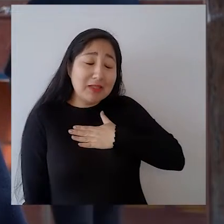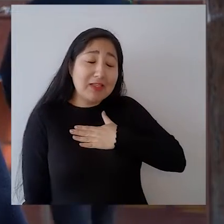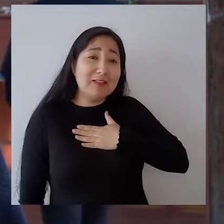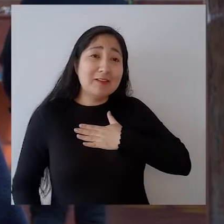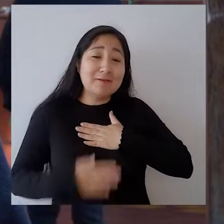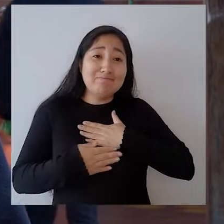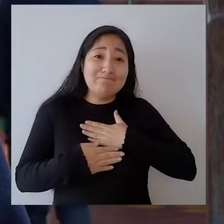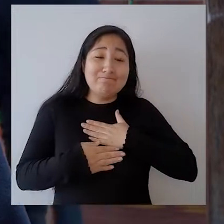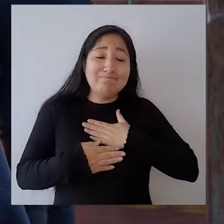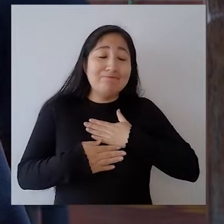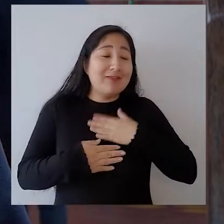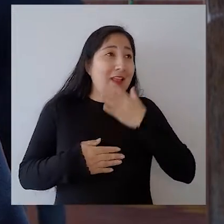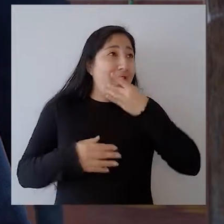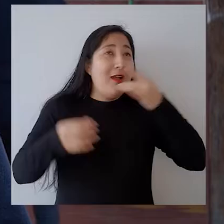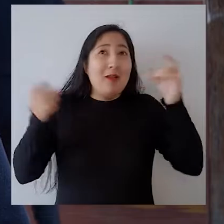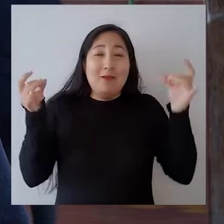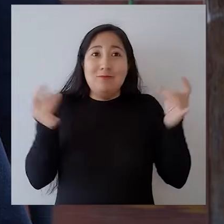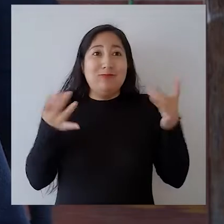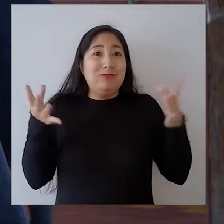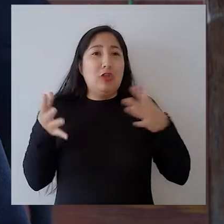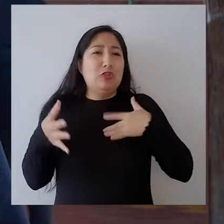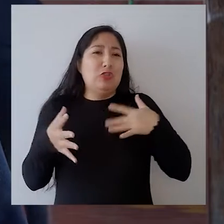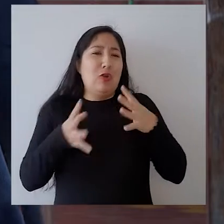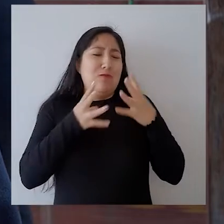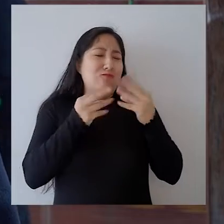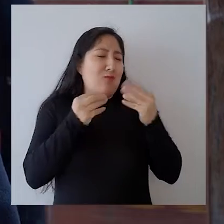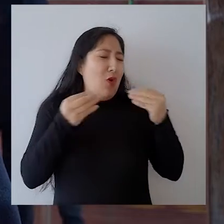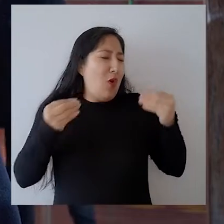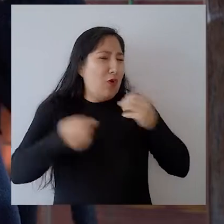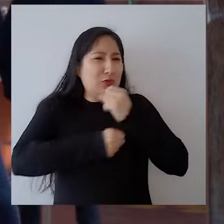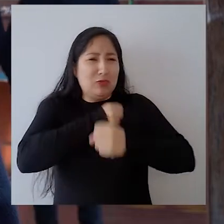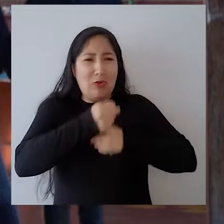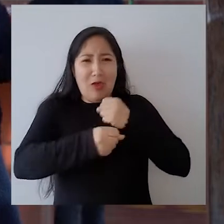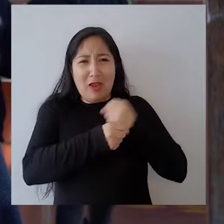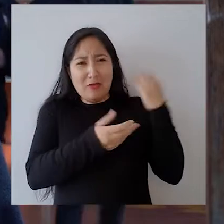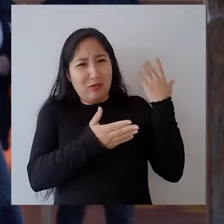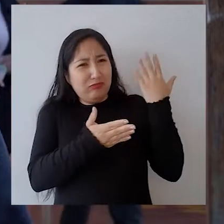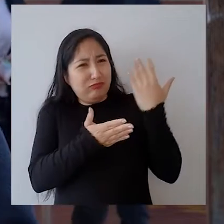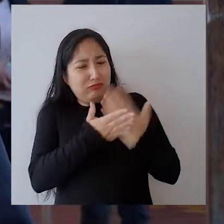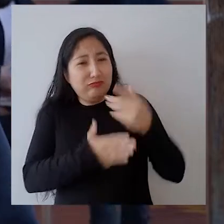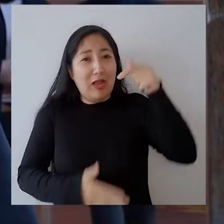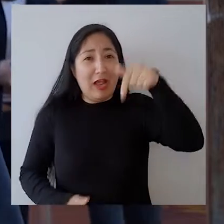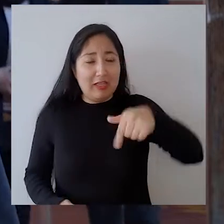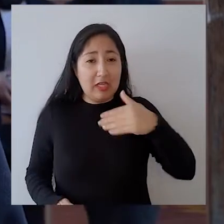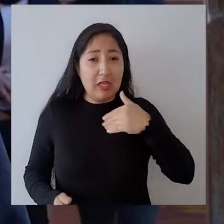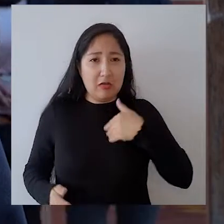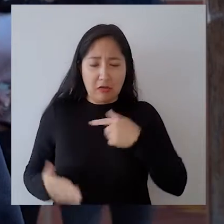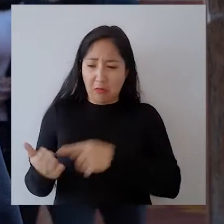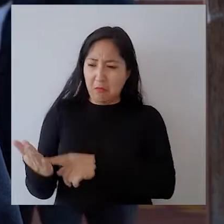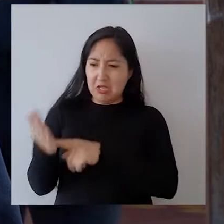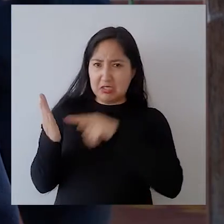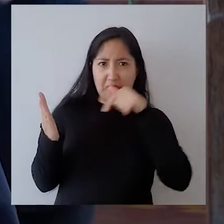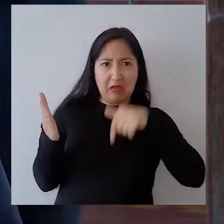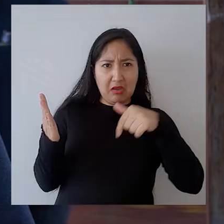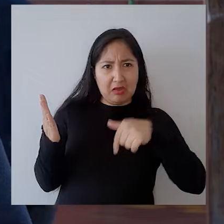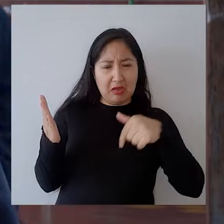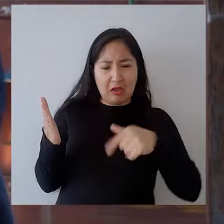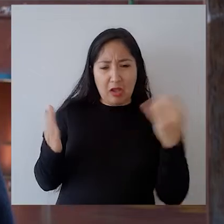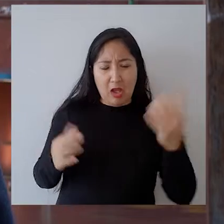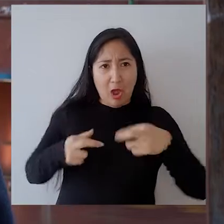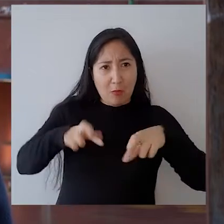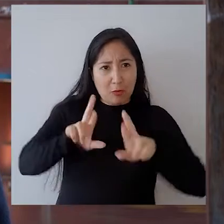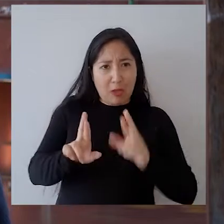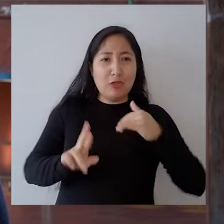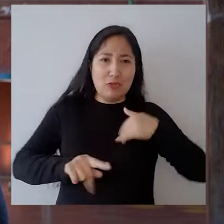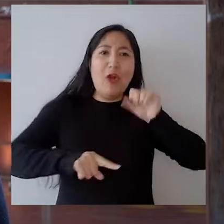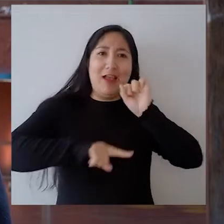una novedad porque yo muchos años atrás que dejé de estudiar pero sí, se me presentó esta oportunidad obvio que